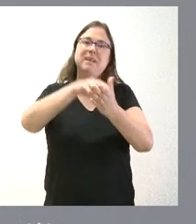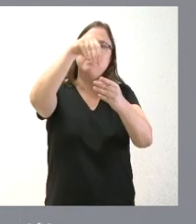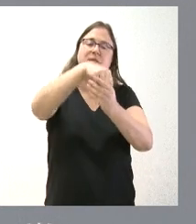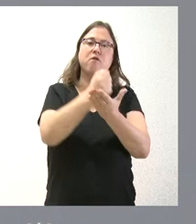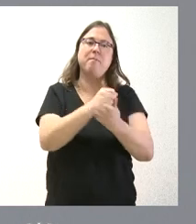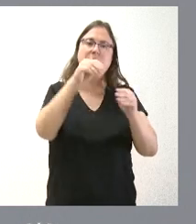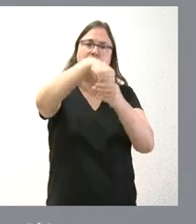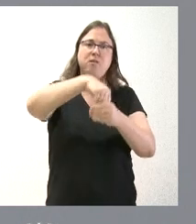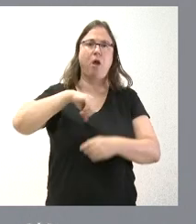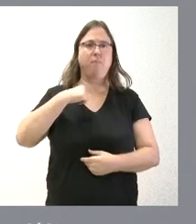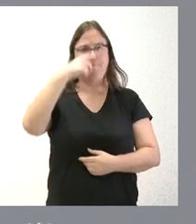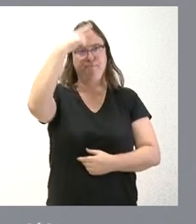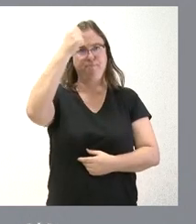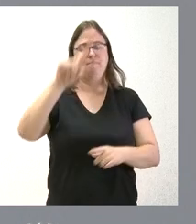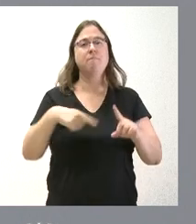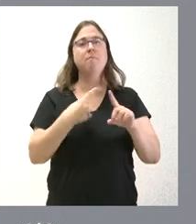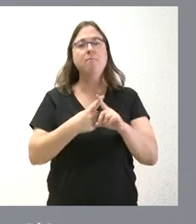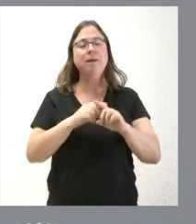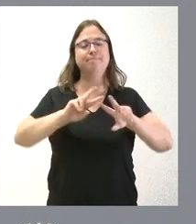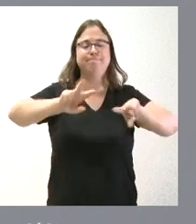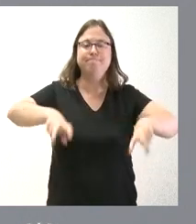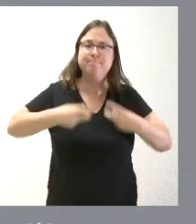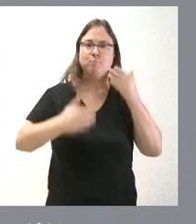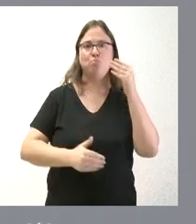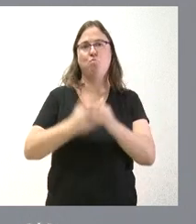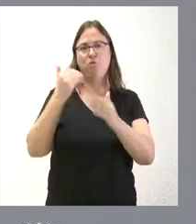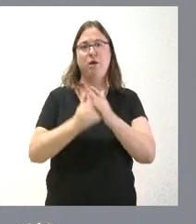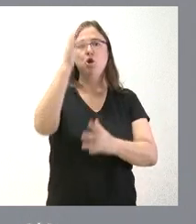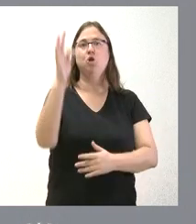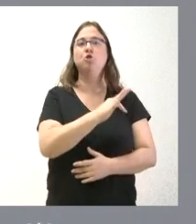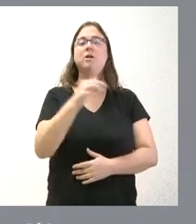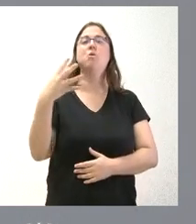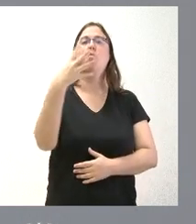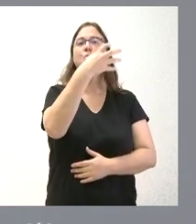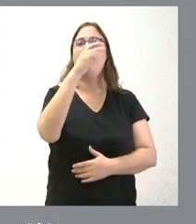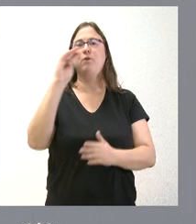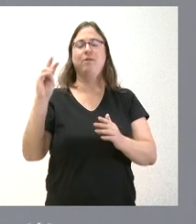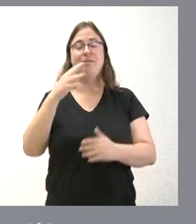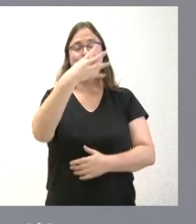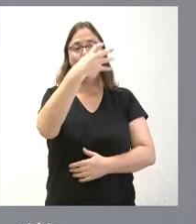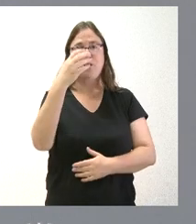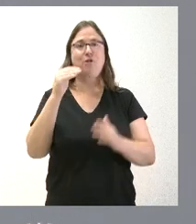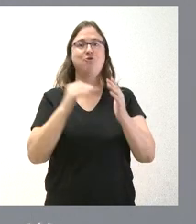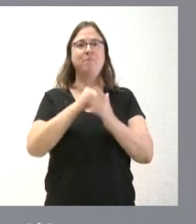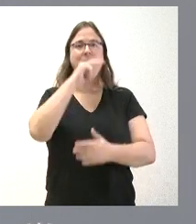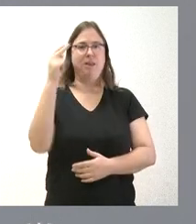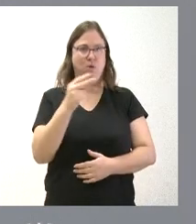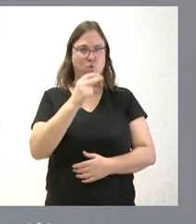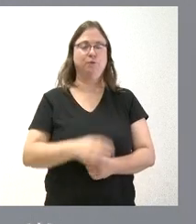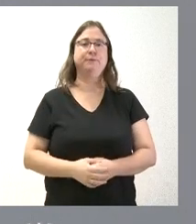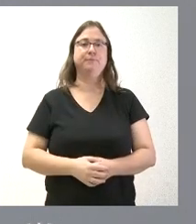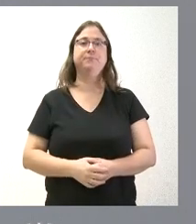complejo asistencial de Ávila y la modernización del mismo. Son 400.000 euros de inversión. Y finalmente 320.000 euros